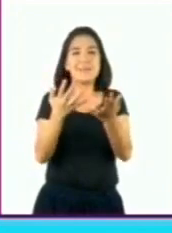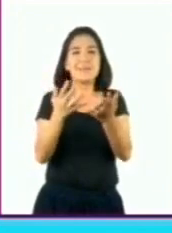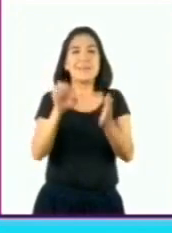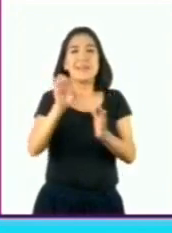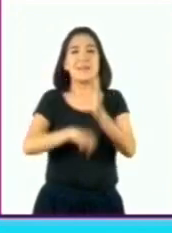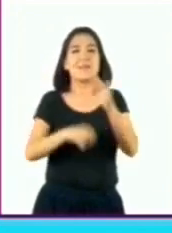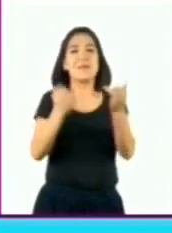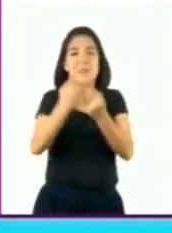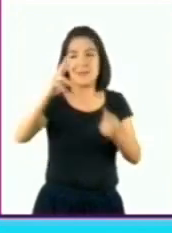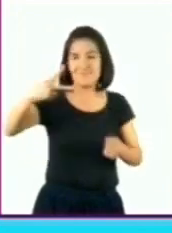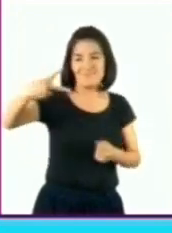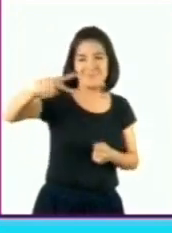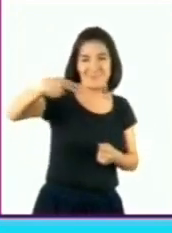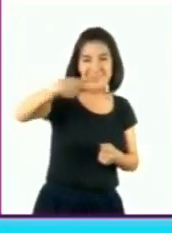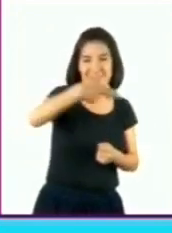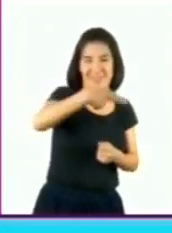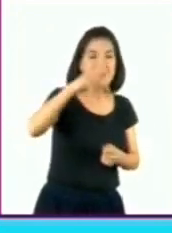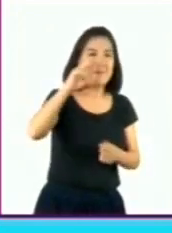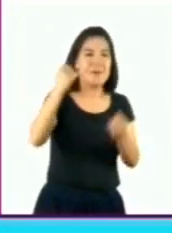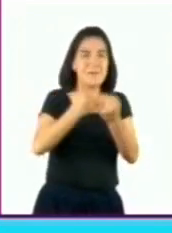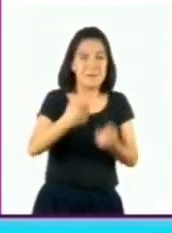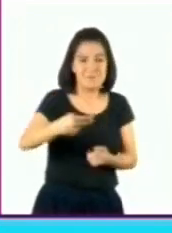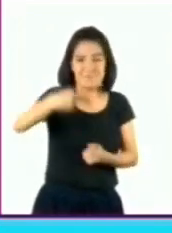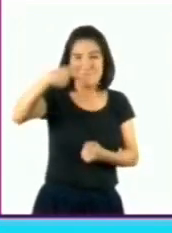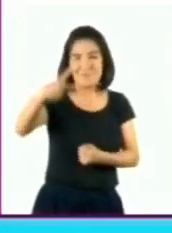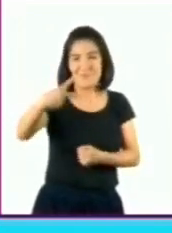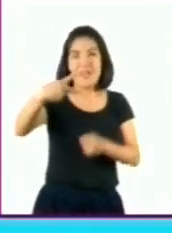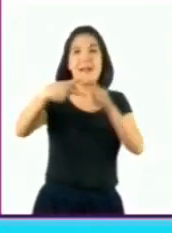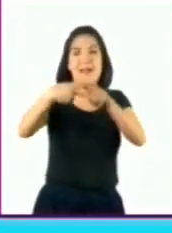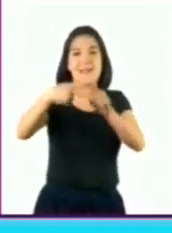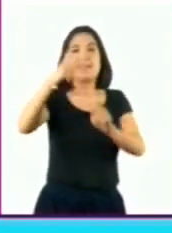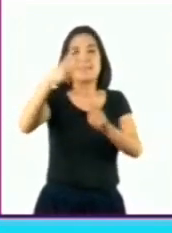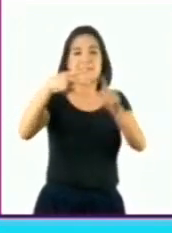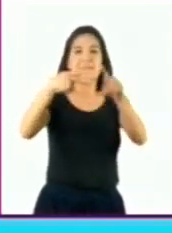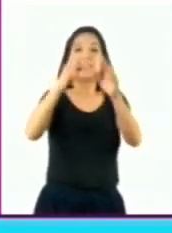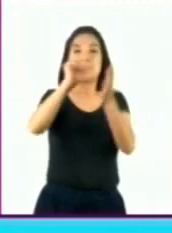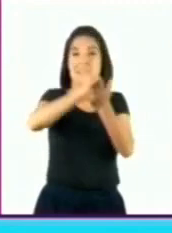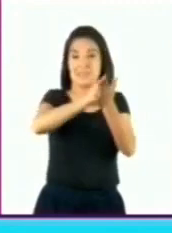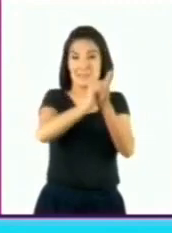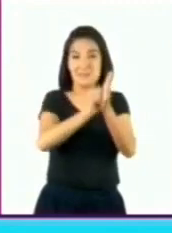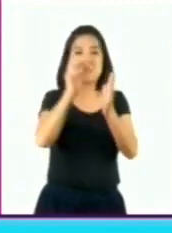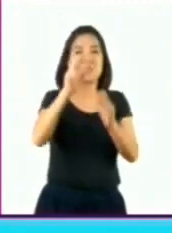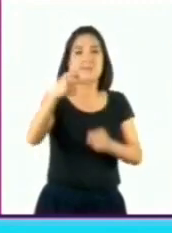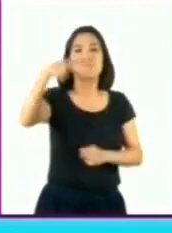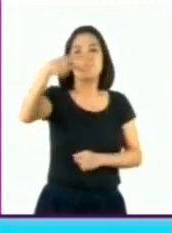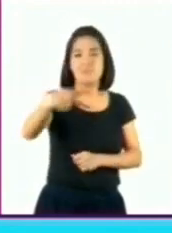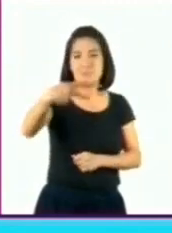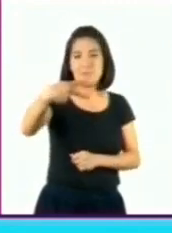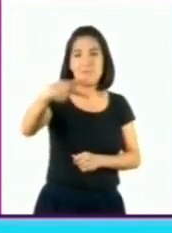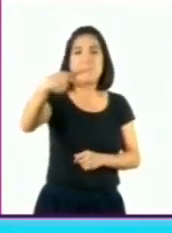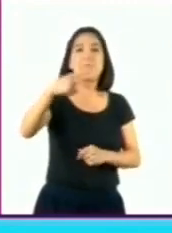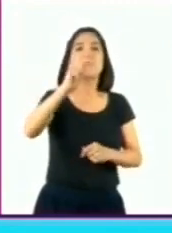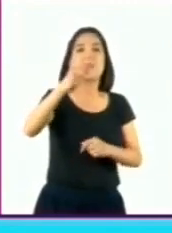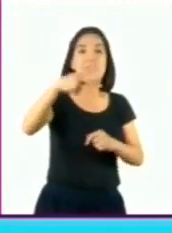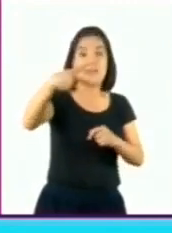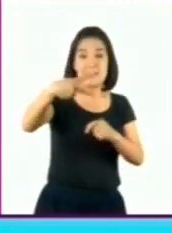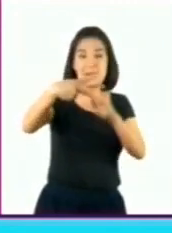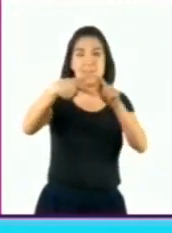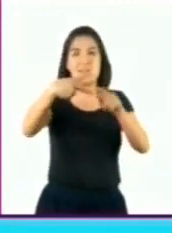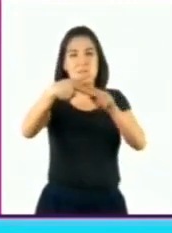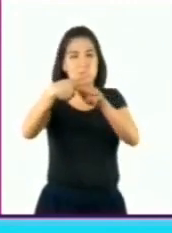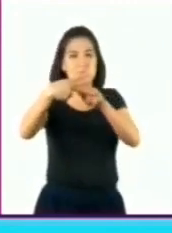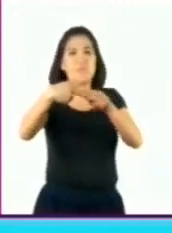una tijera al abrirla. Formemos el símbolo, en este caso, la apertura más grande indica